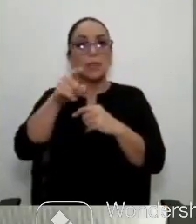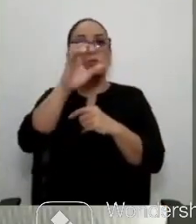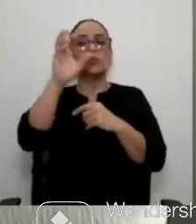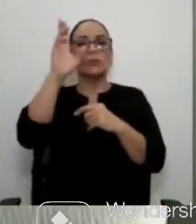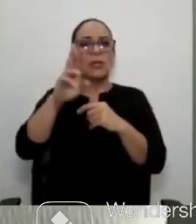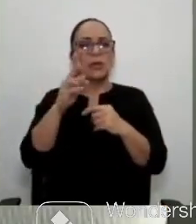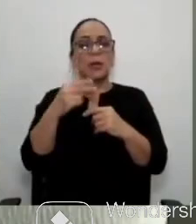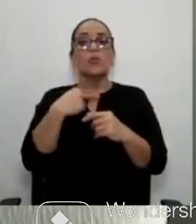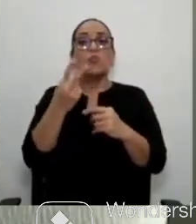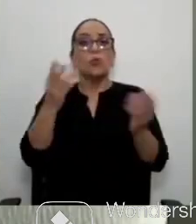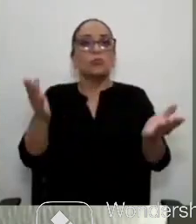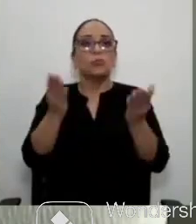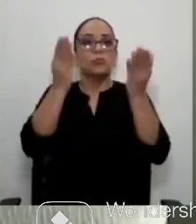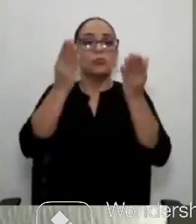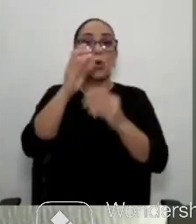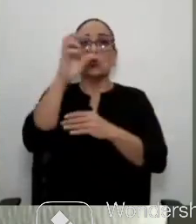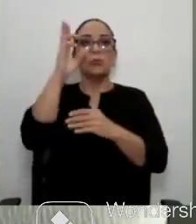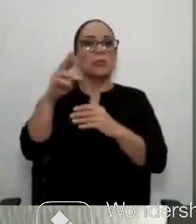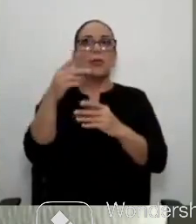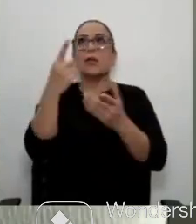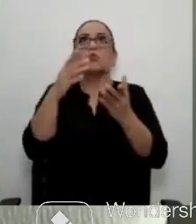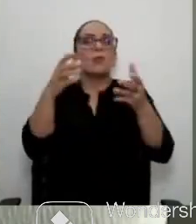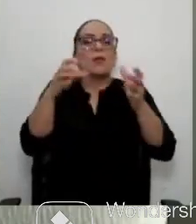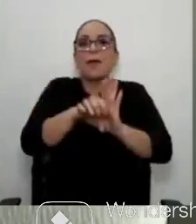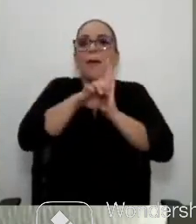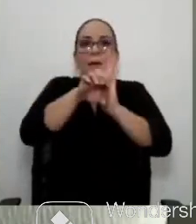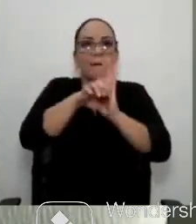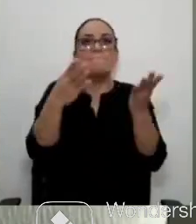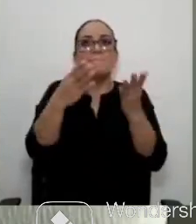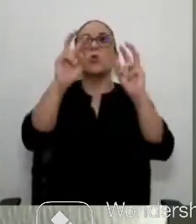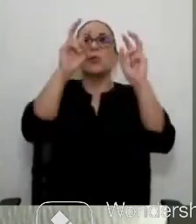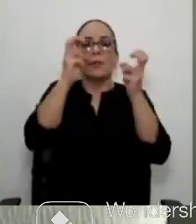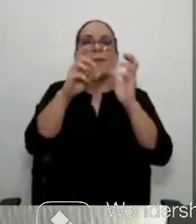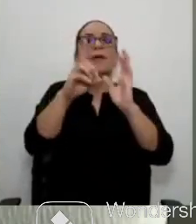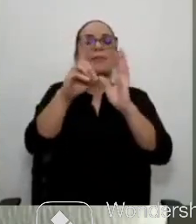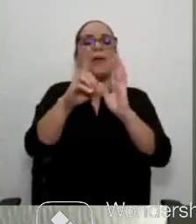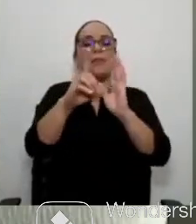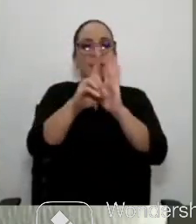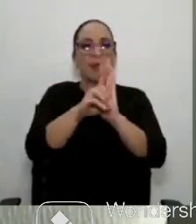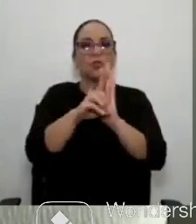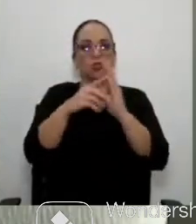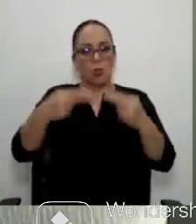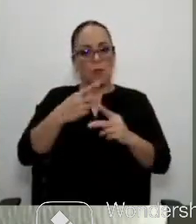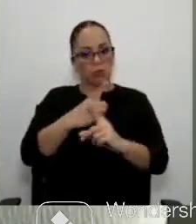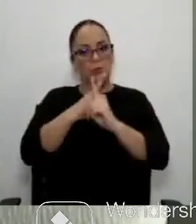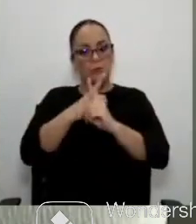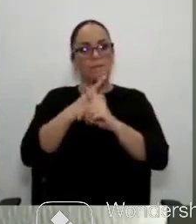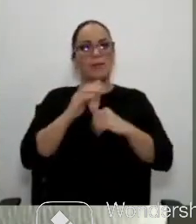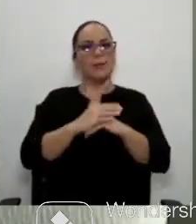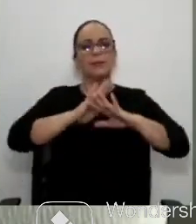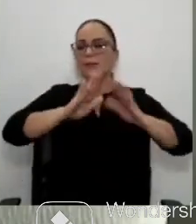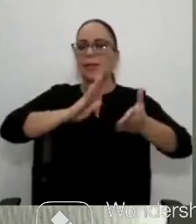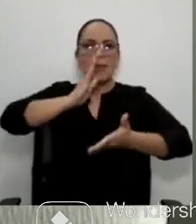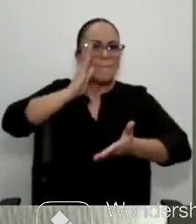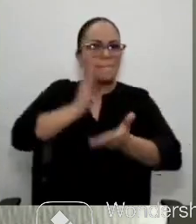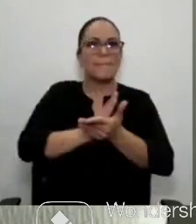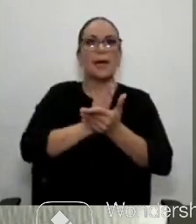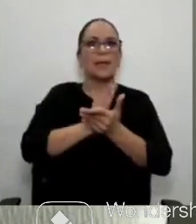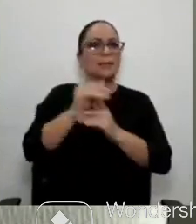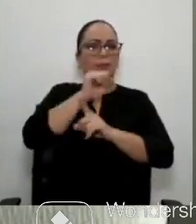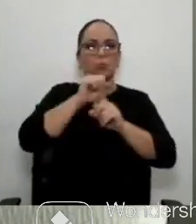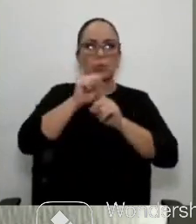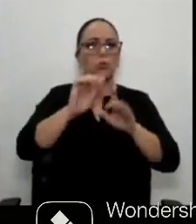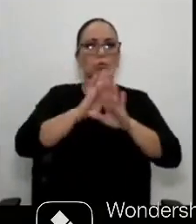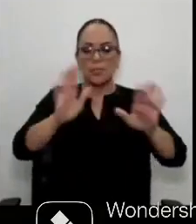es un referente en la defensa de los derechos humanos para que pare esta locura y para que el